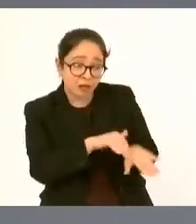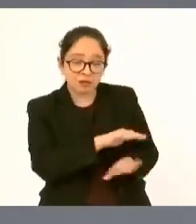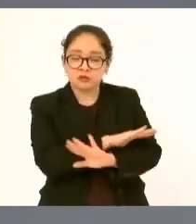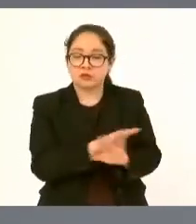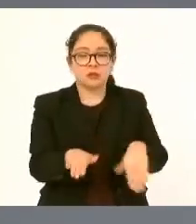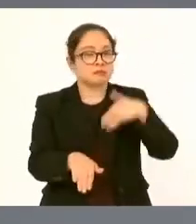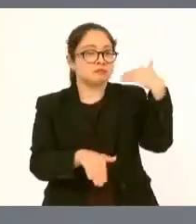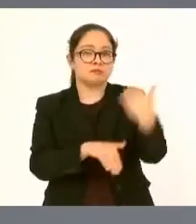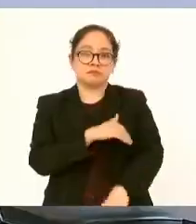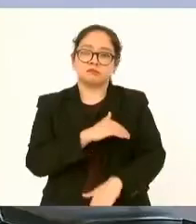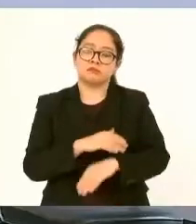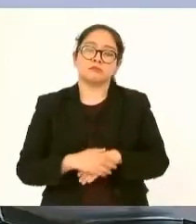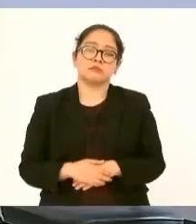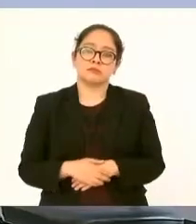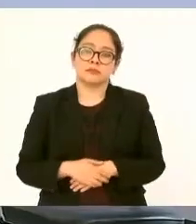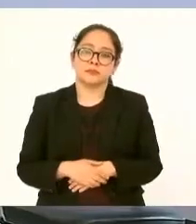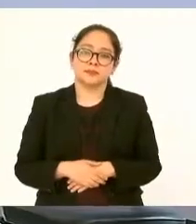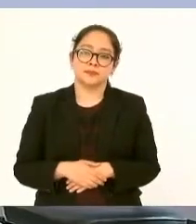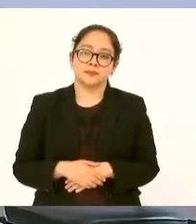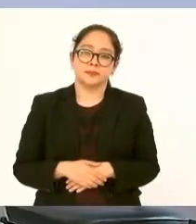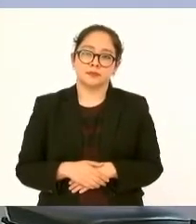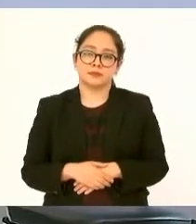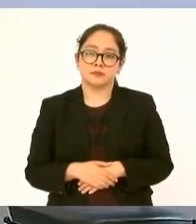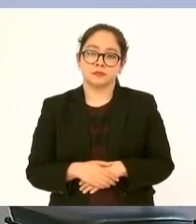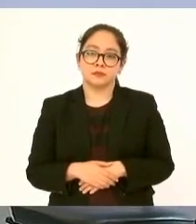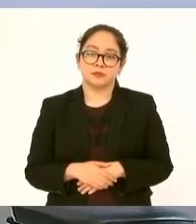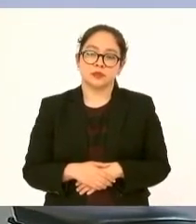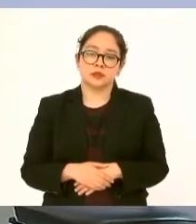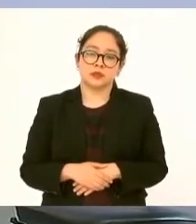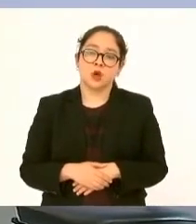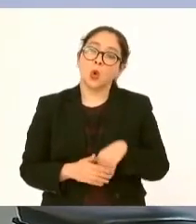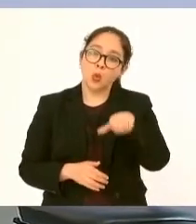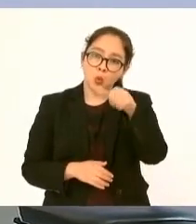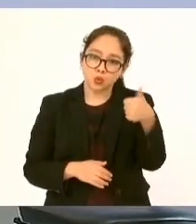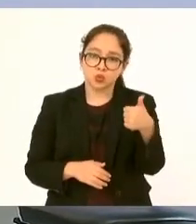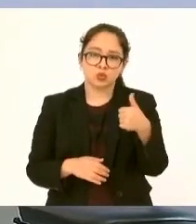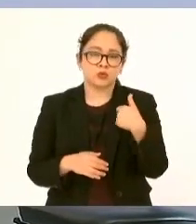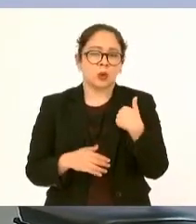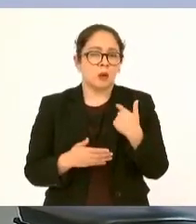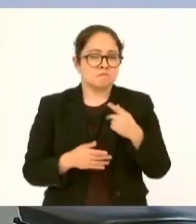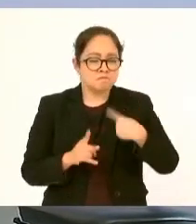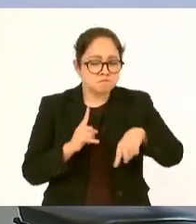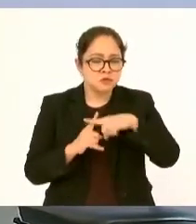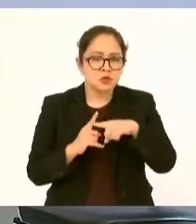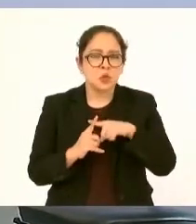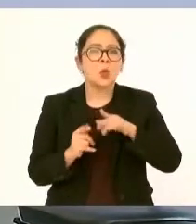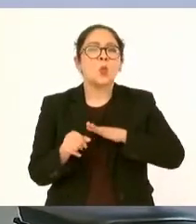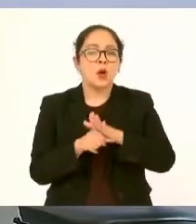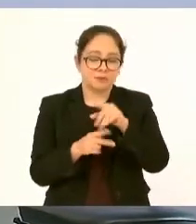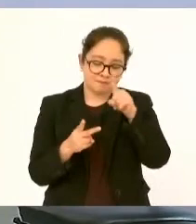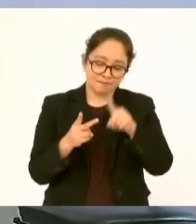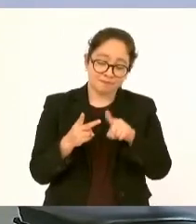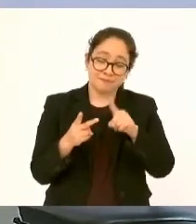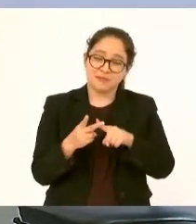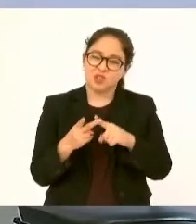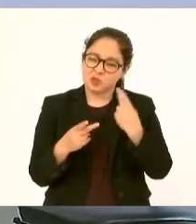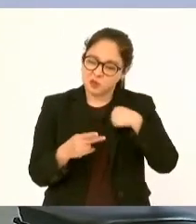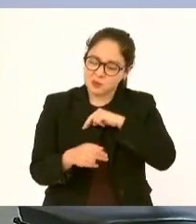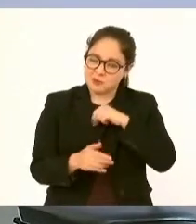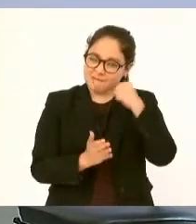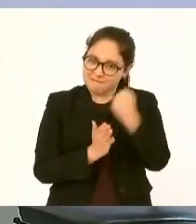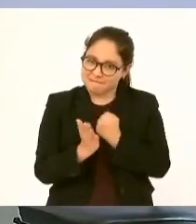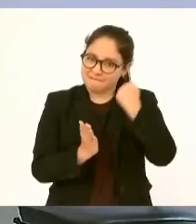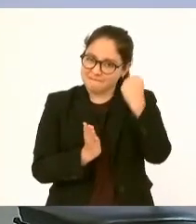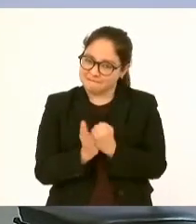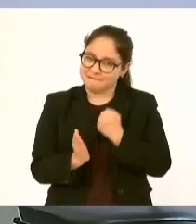organizada y lo segundo que nos ayuda mucho es que somos muy perseverantes muy